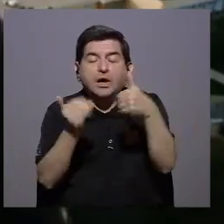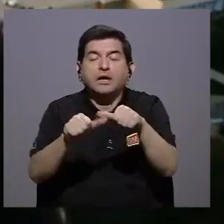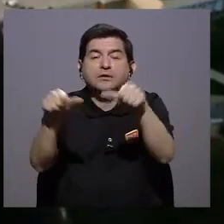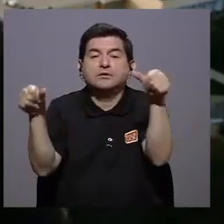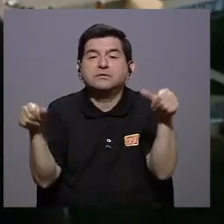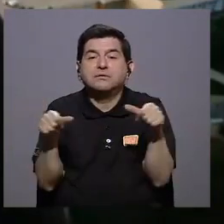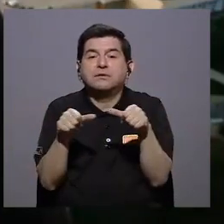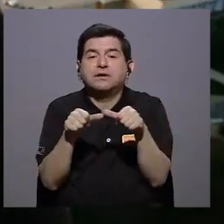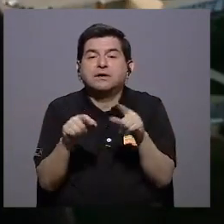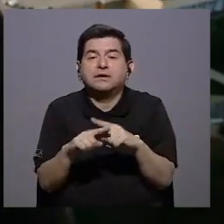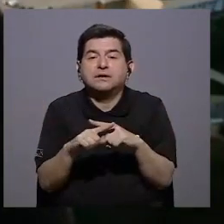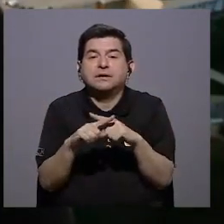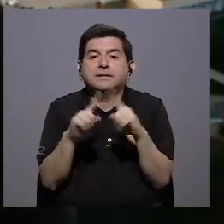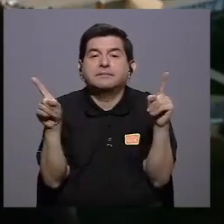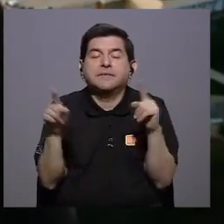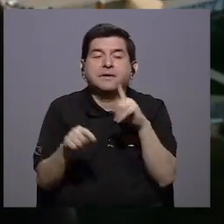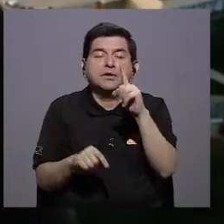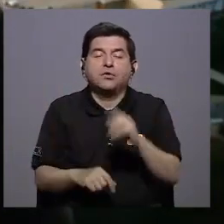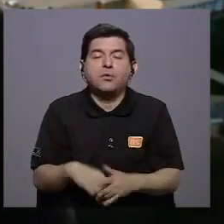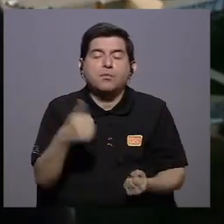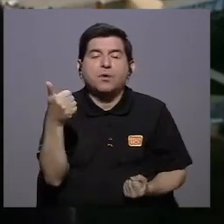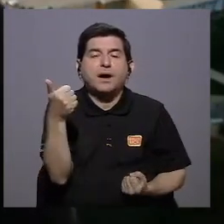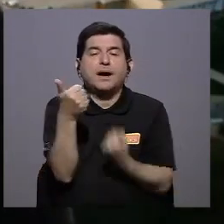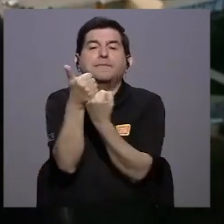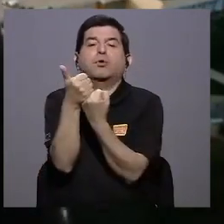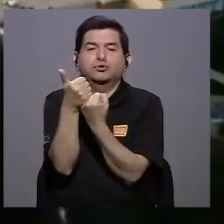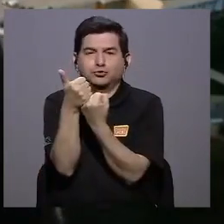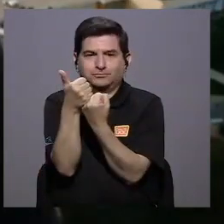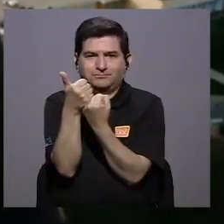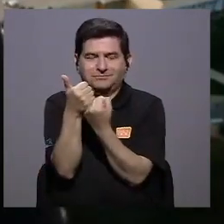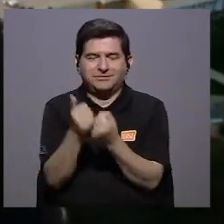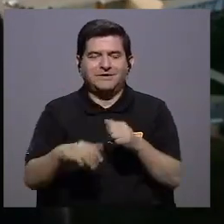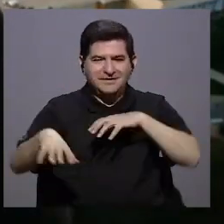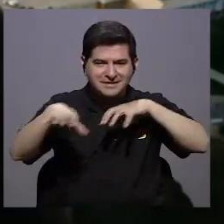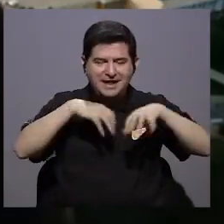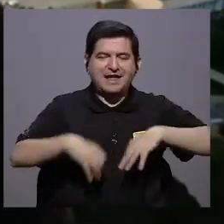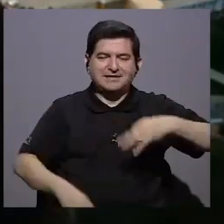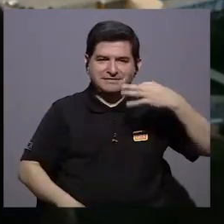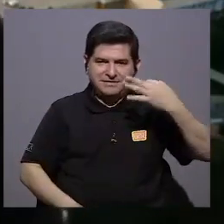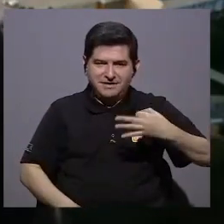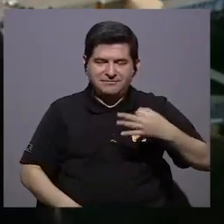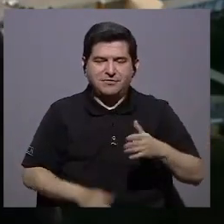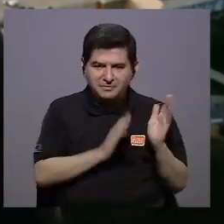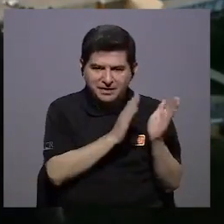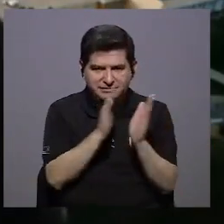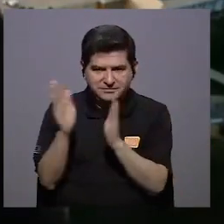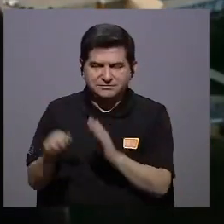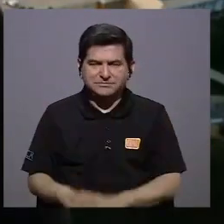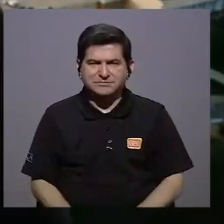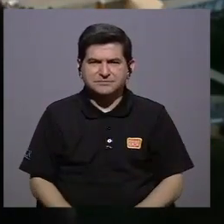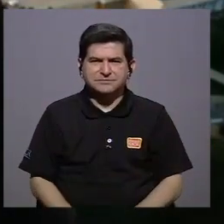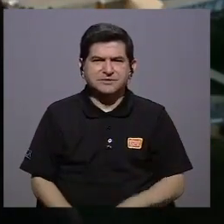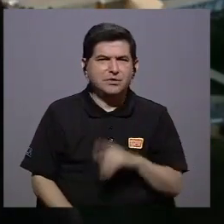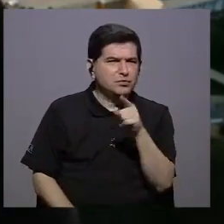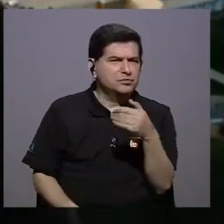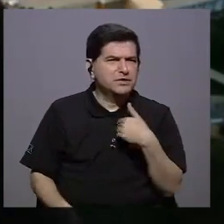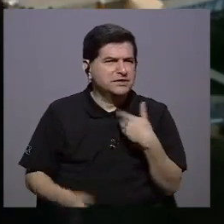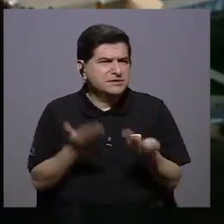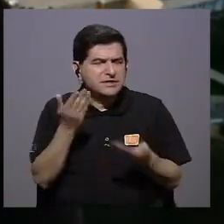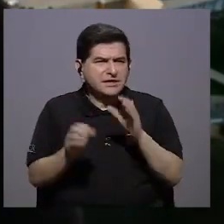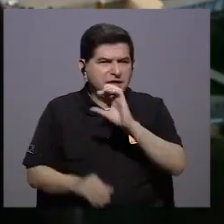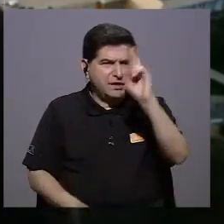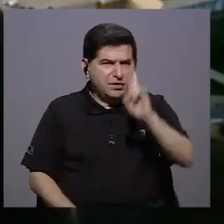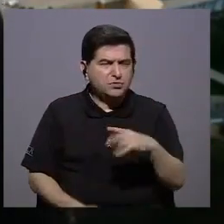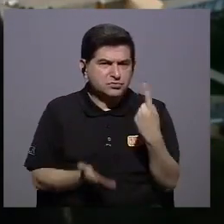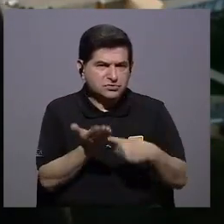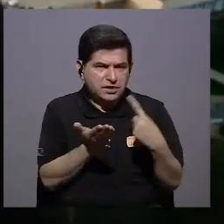todos los sentidos pero como una muleta o como un apoyo de la actividad formativa por ejemplo no sé si habéis tenido vosotros en